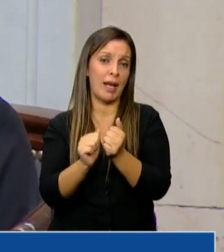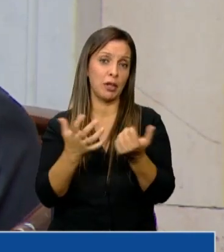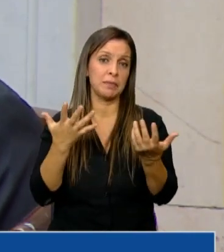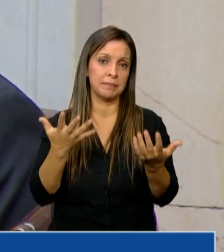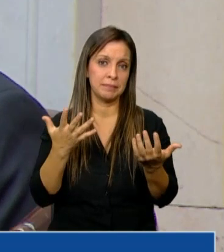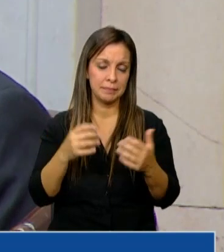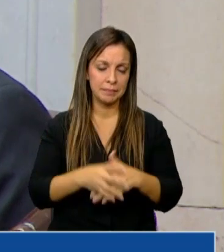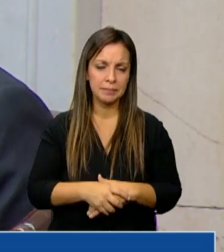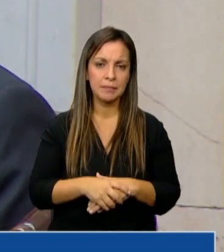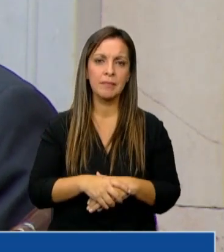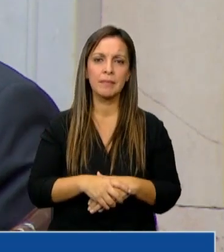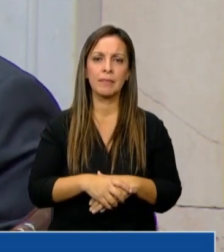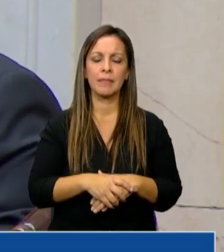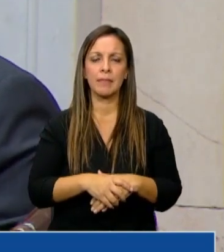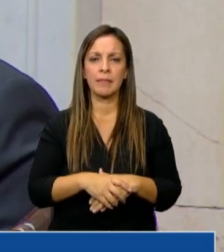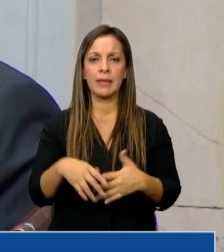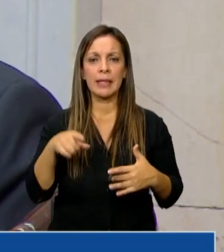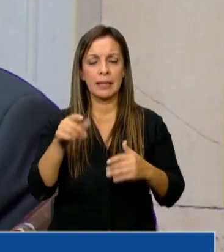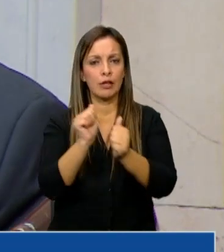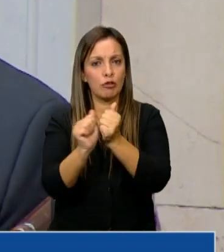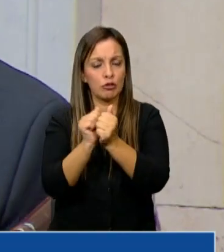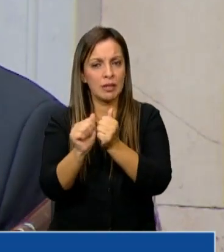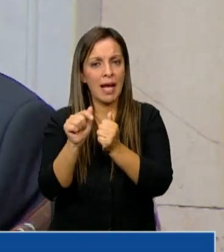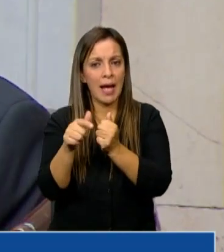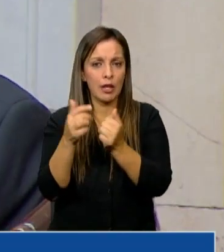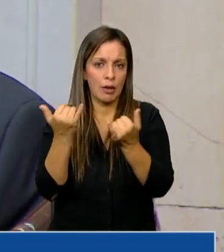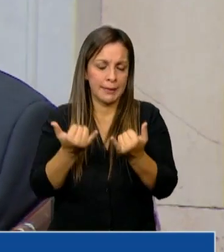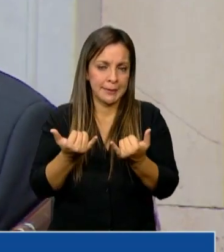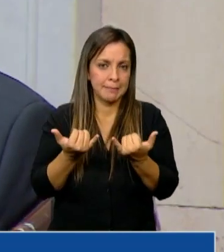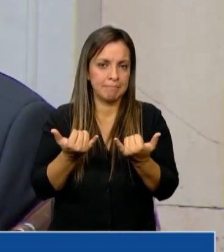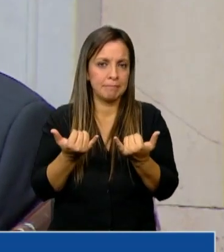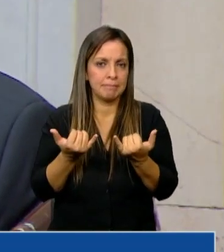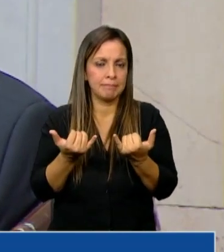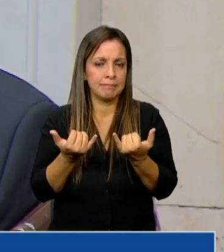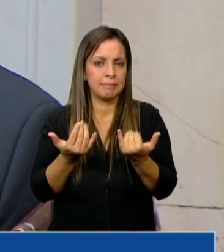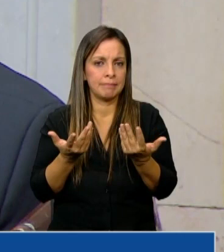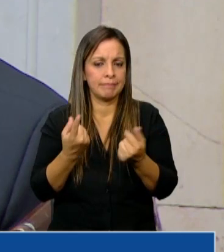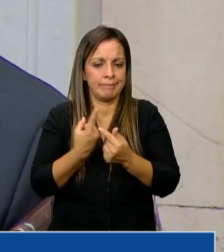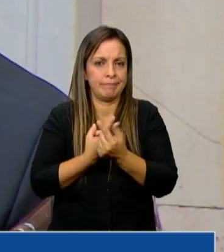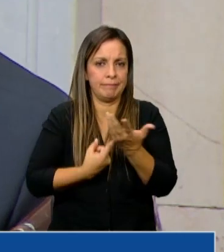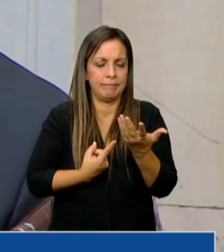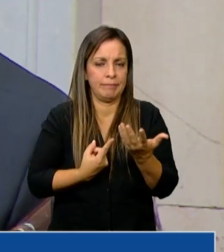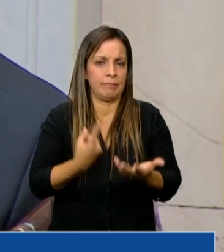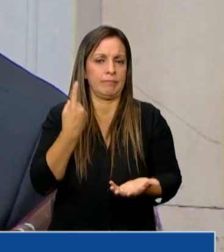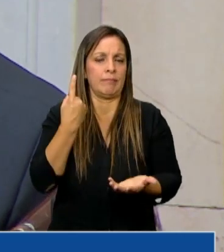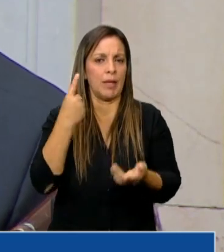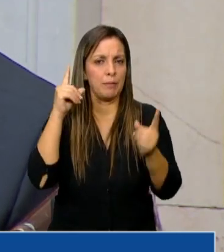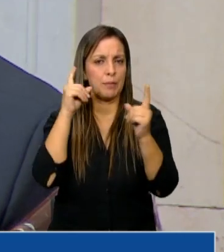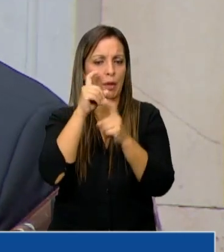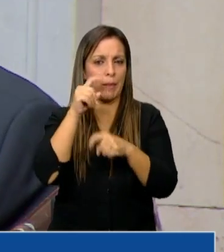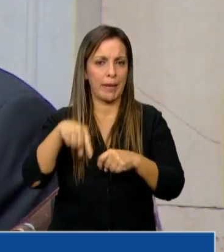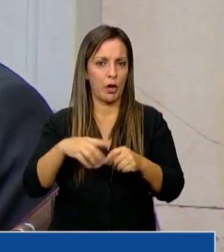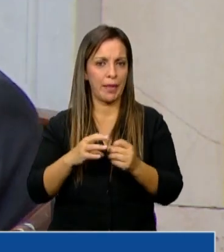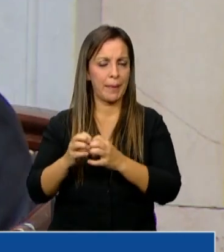que sufre, entre otras cosas, este problema que estamos también